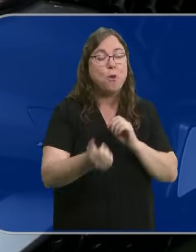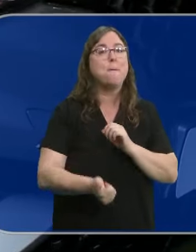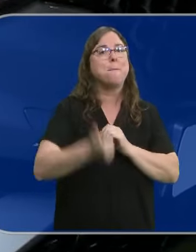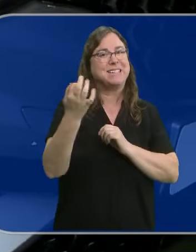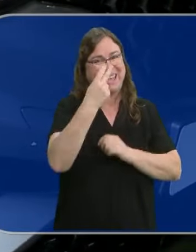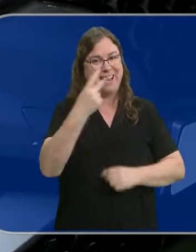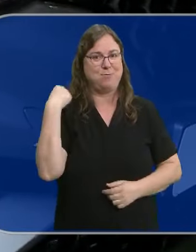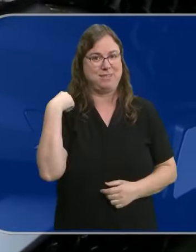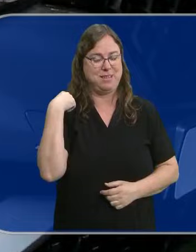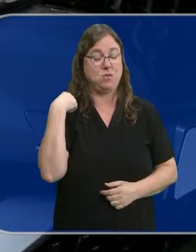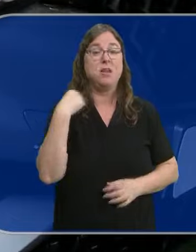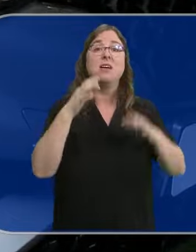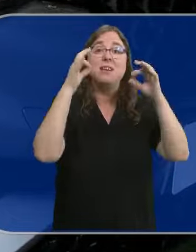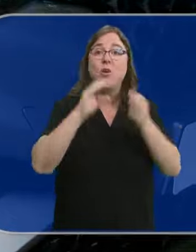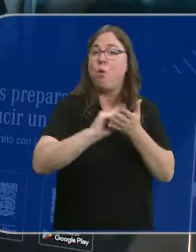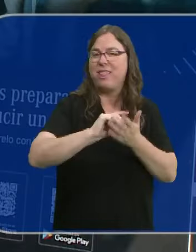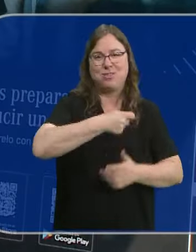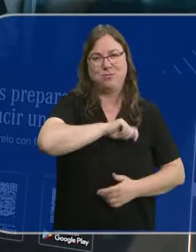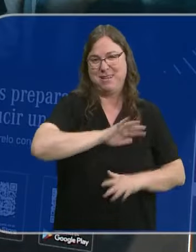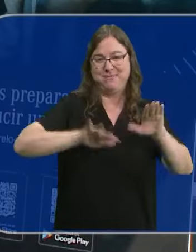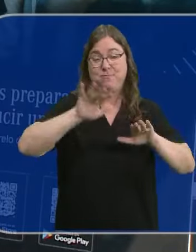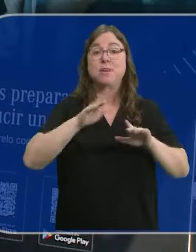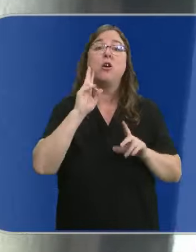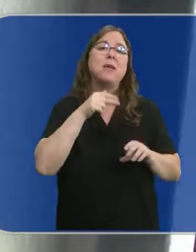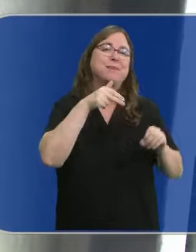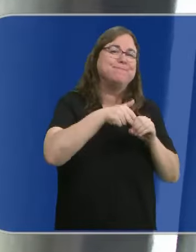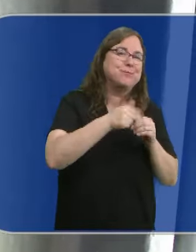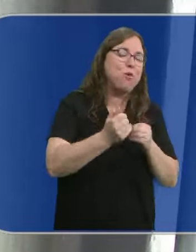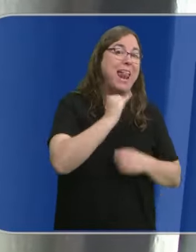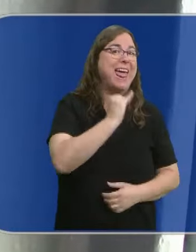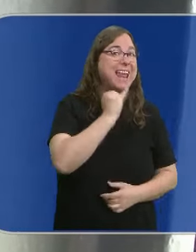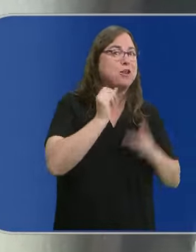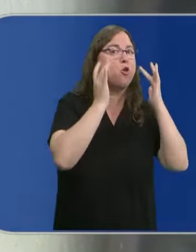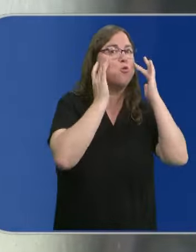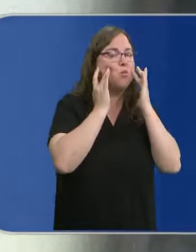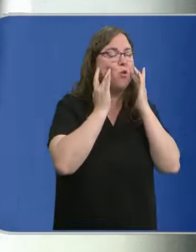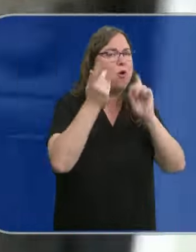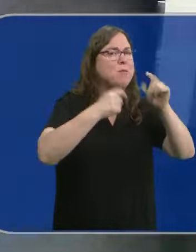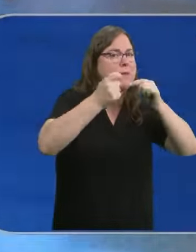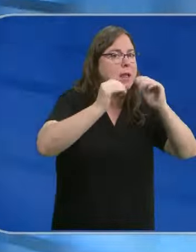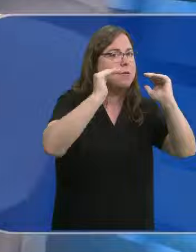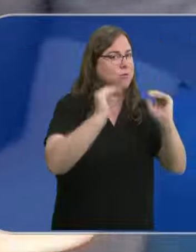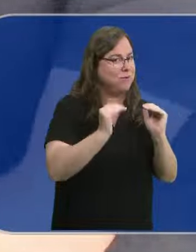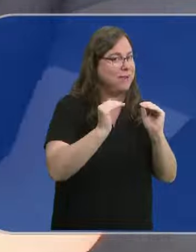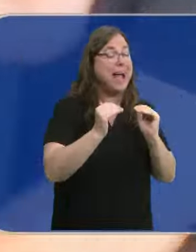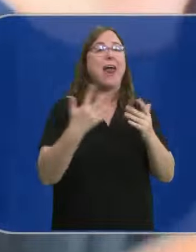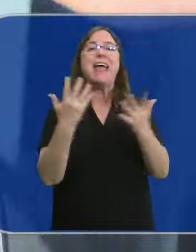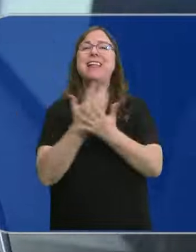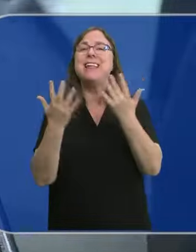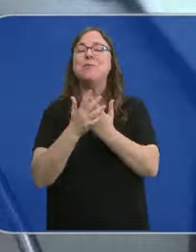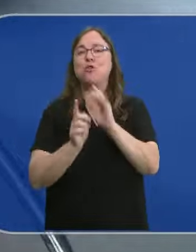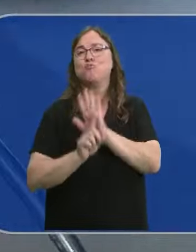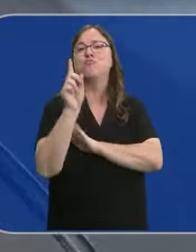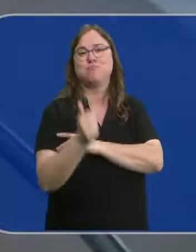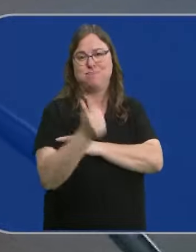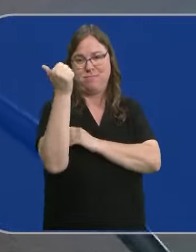año pasado y en la misma línea que el dato nacional. Pero por combustibles, los eléctricos puros han frenado sus ventas y son los híbridos los que han